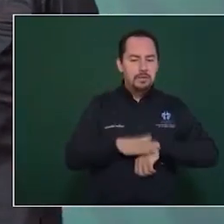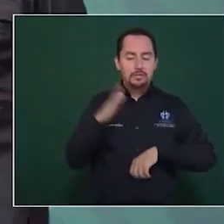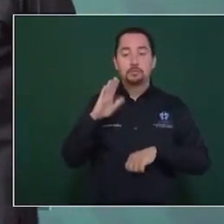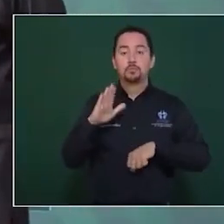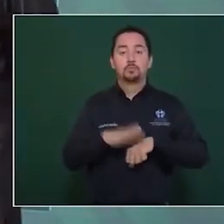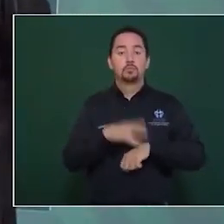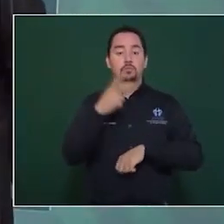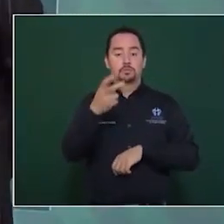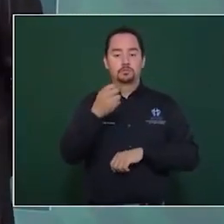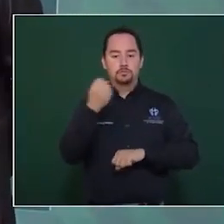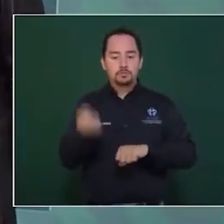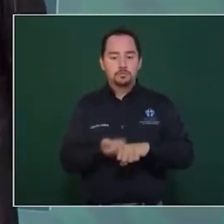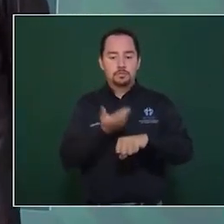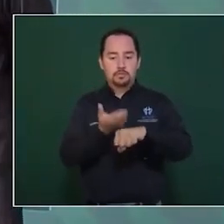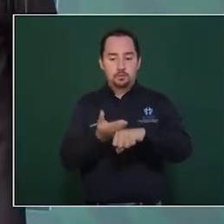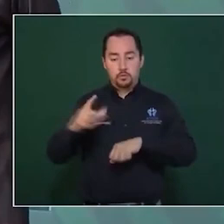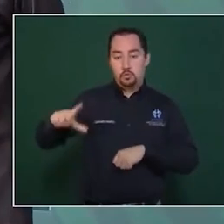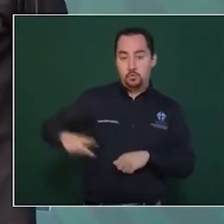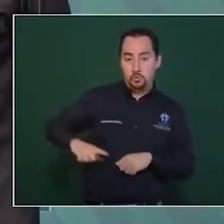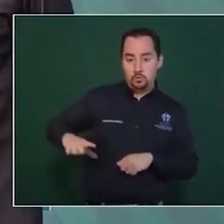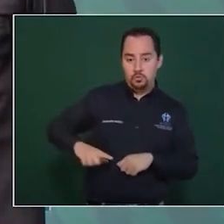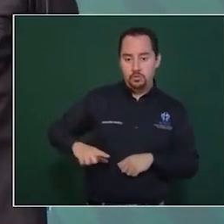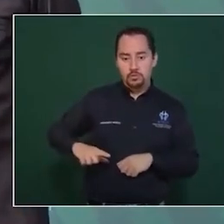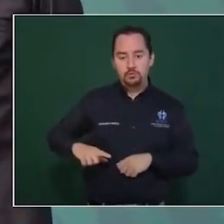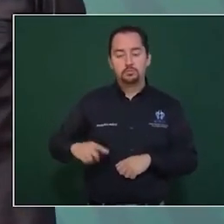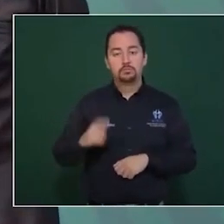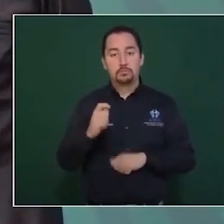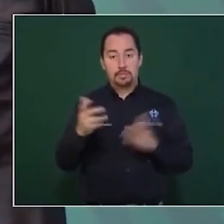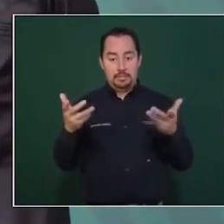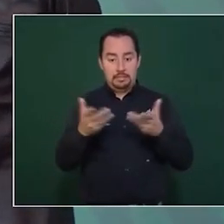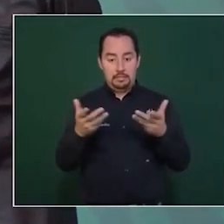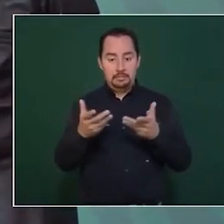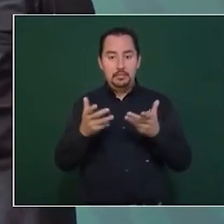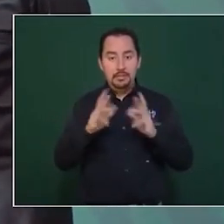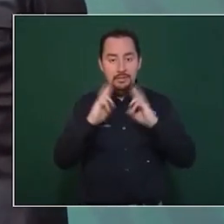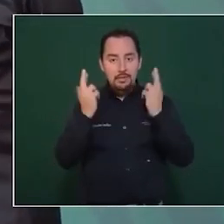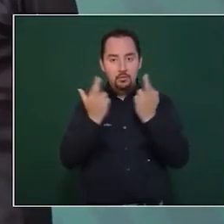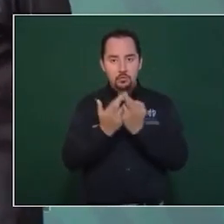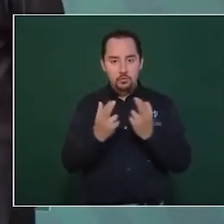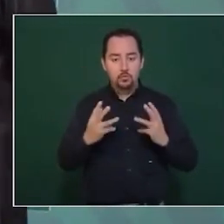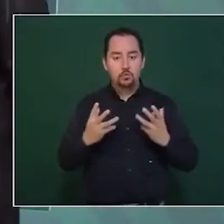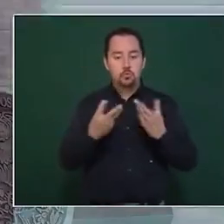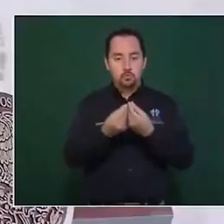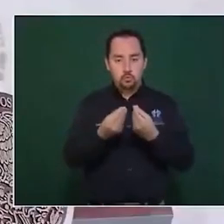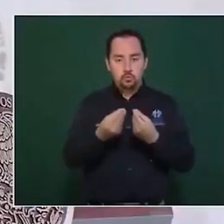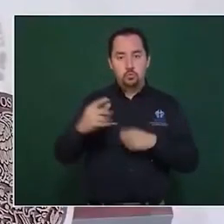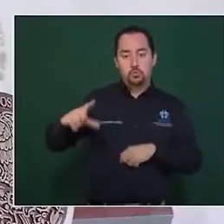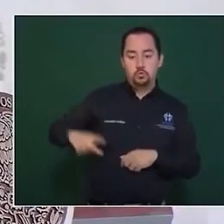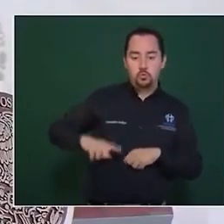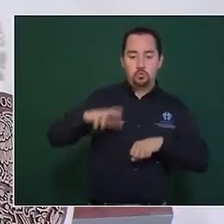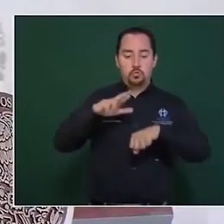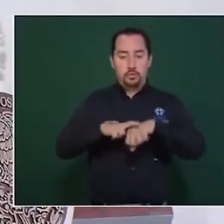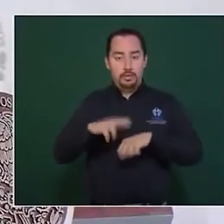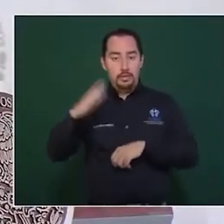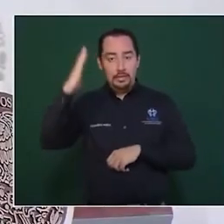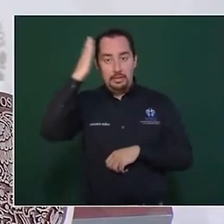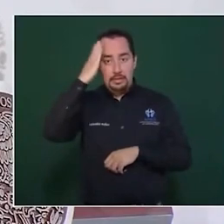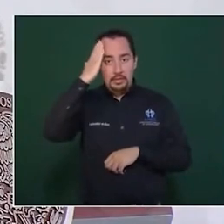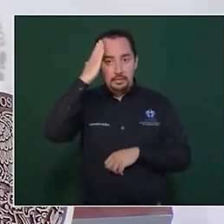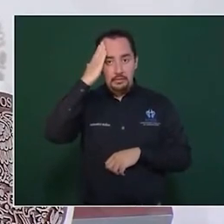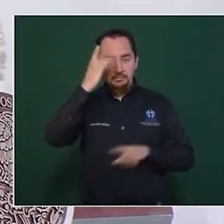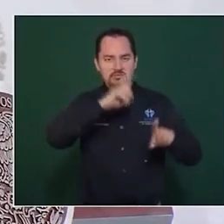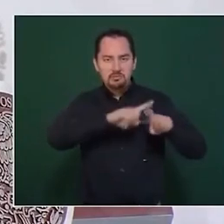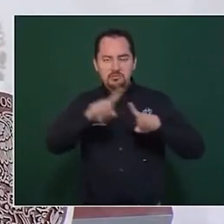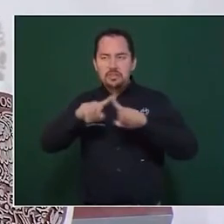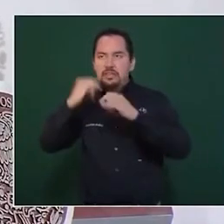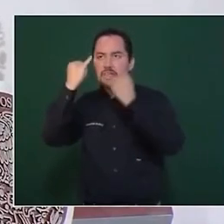instruido al secretario de Gobernación a que se realice una reunión de cercanía con gobernadores y líderes de ideologías